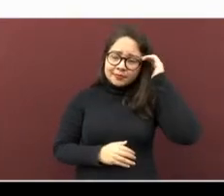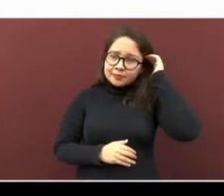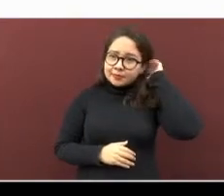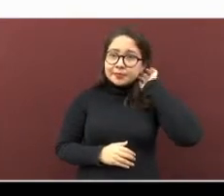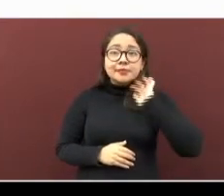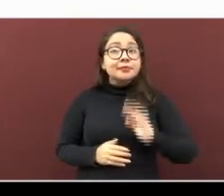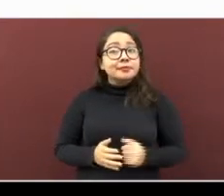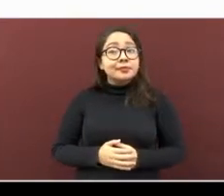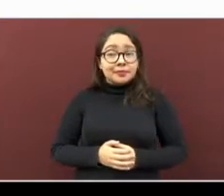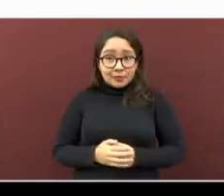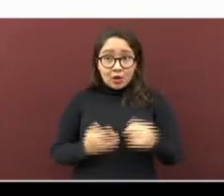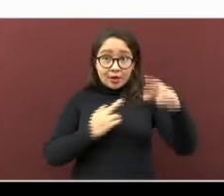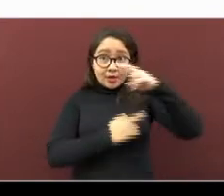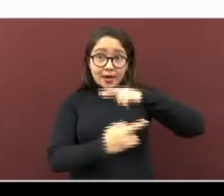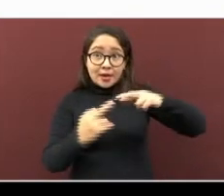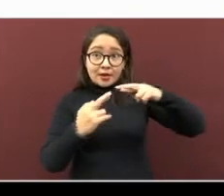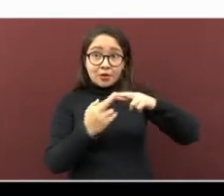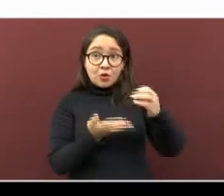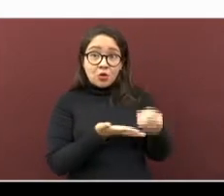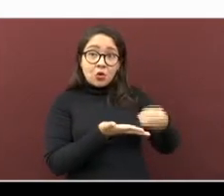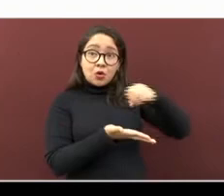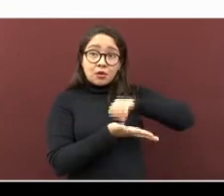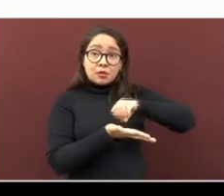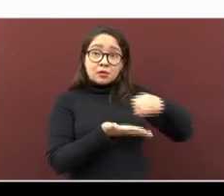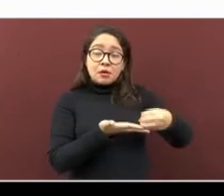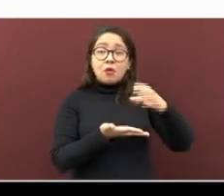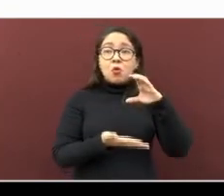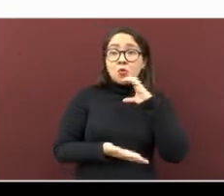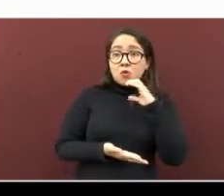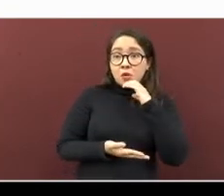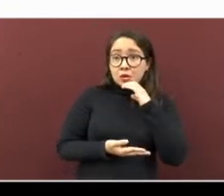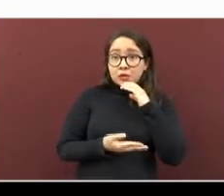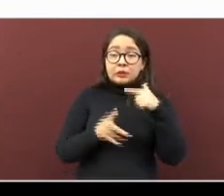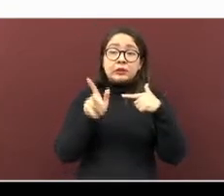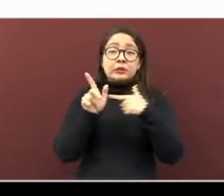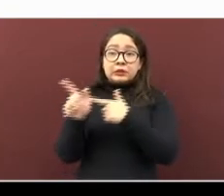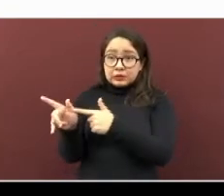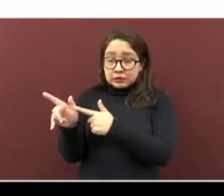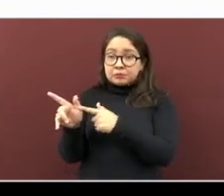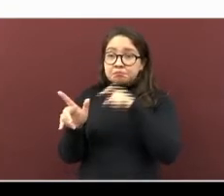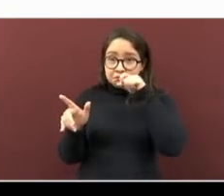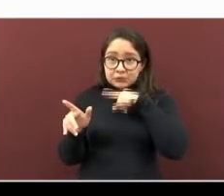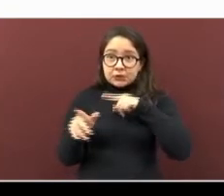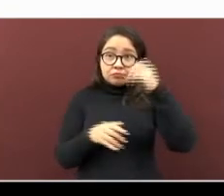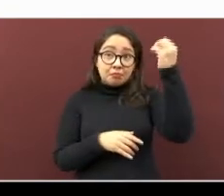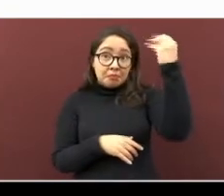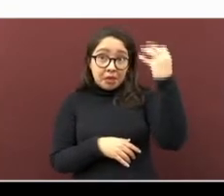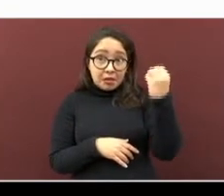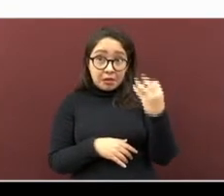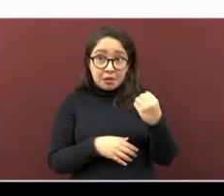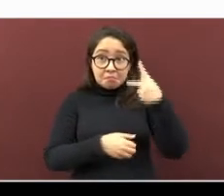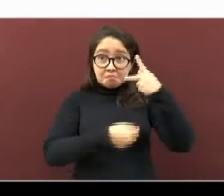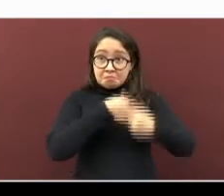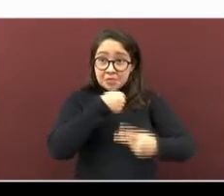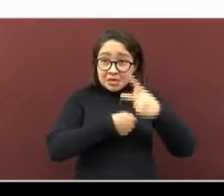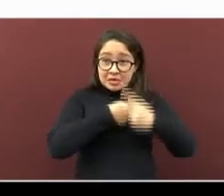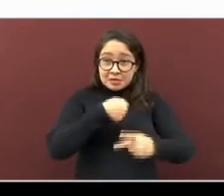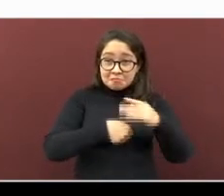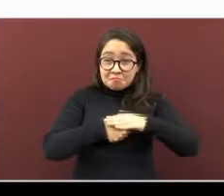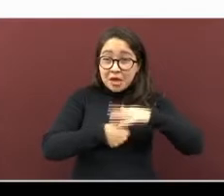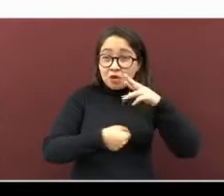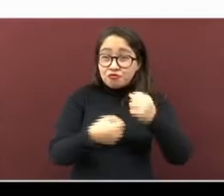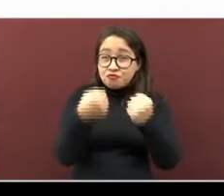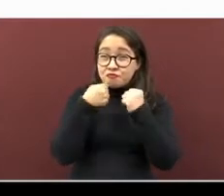La región Orizaba, Córdoba, se sigue manteniendo en riesgo máximo y alto,